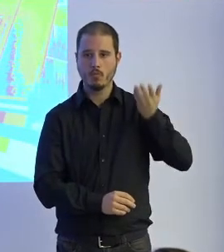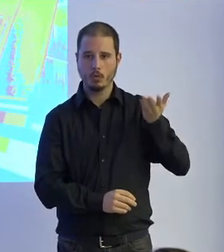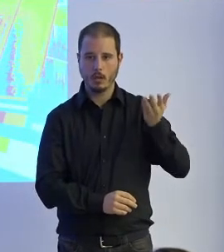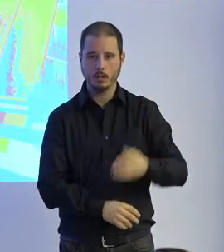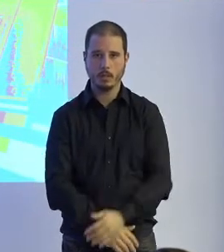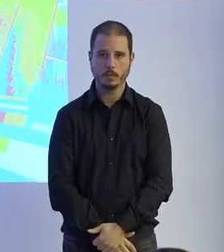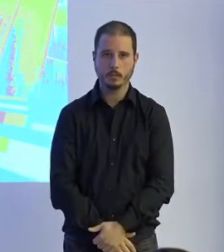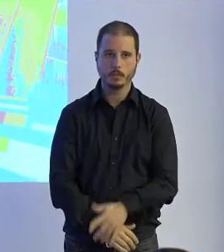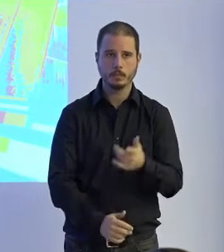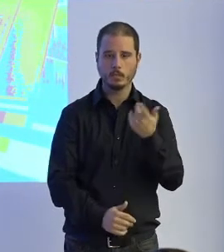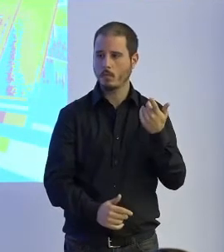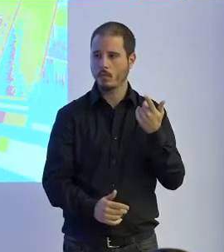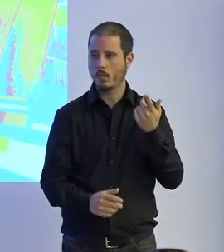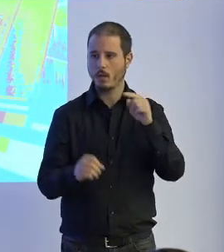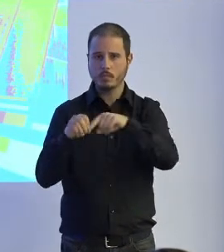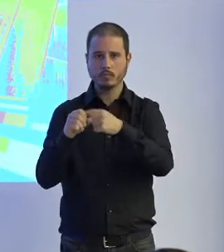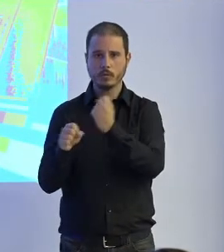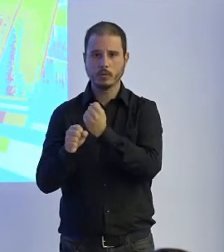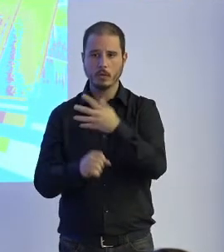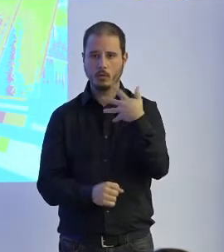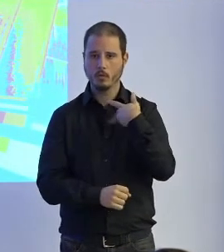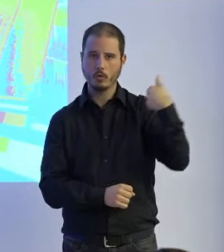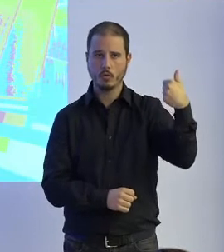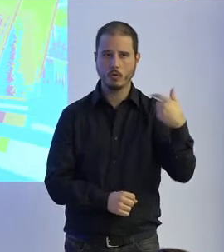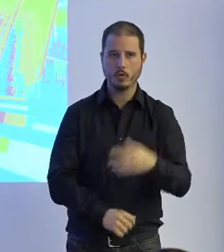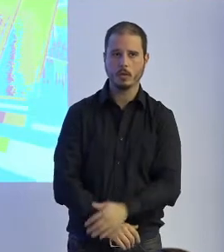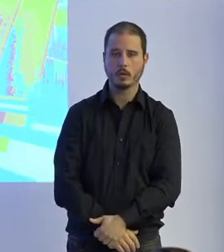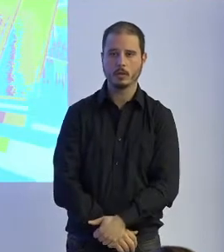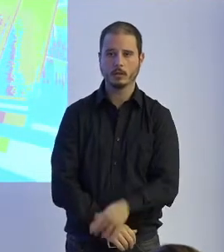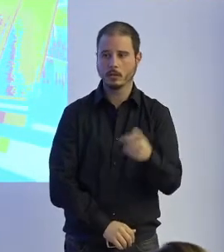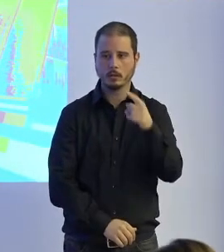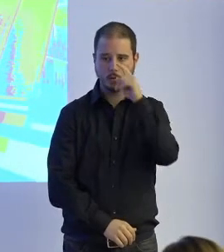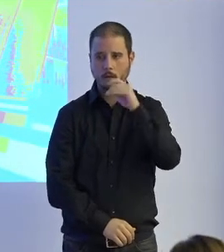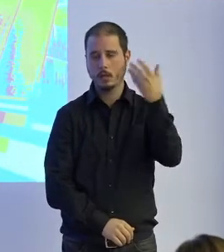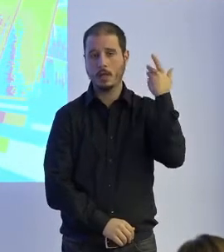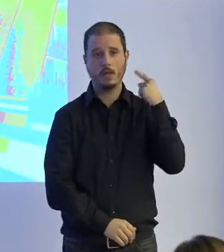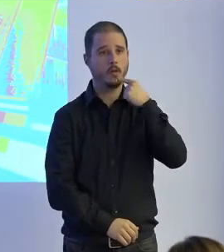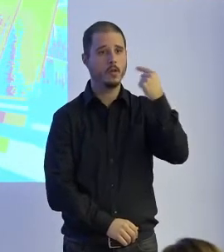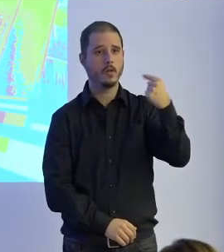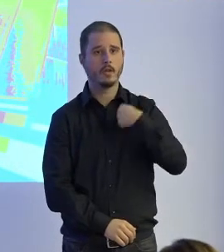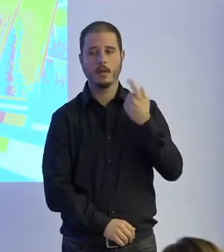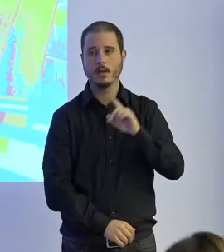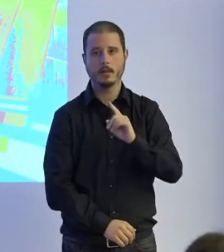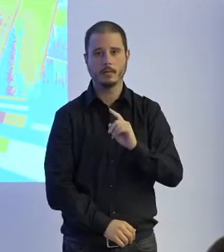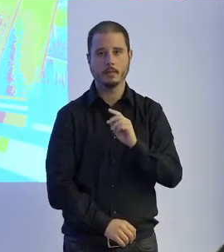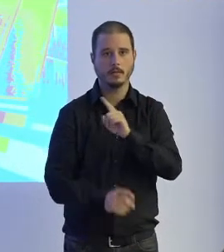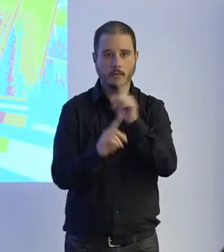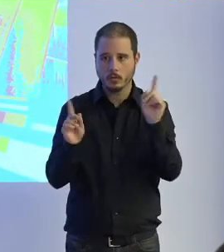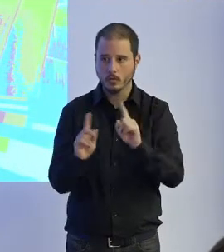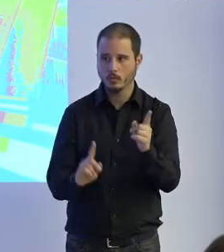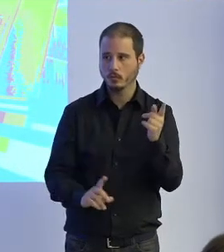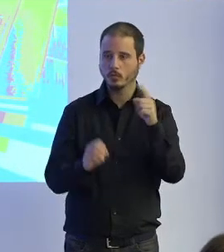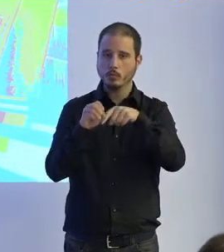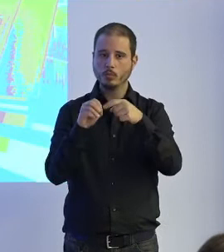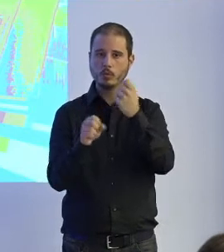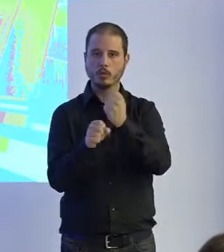esto es lo que nos va a sacar el puesto de trabajo entonces nosotros esto hace unos años cuando nos decían no esto no puede sacar el puesto de